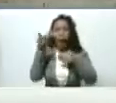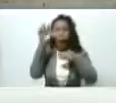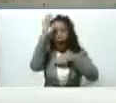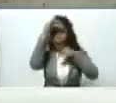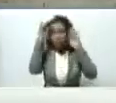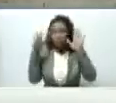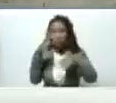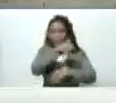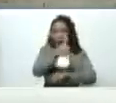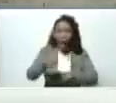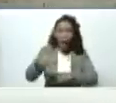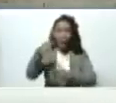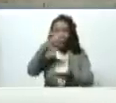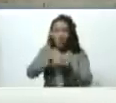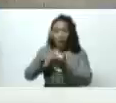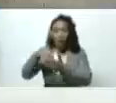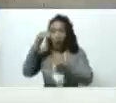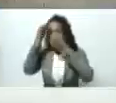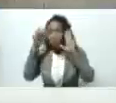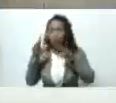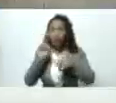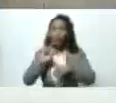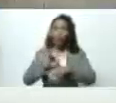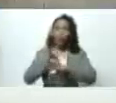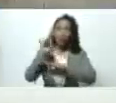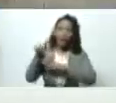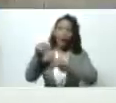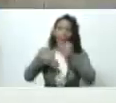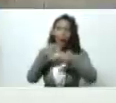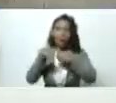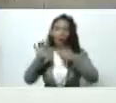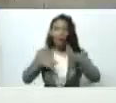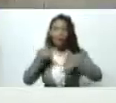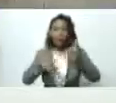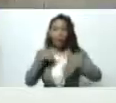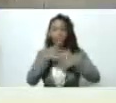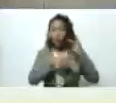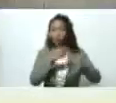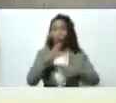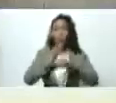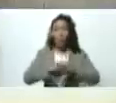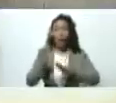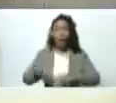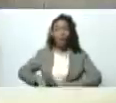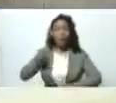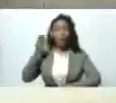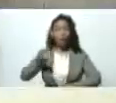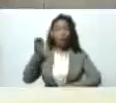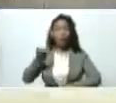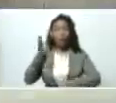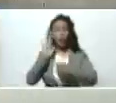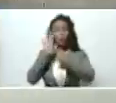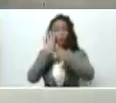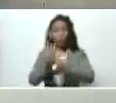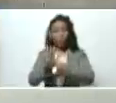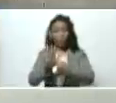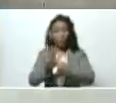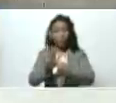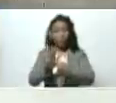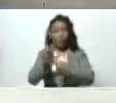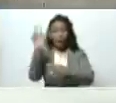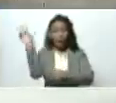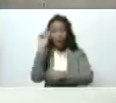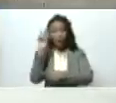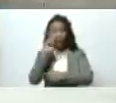de cada estado y no dejé de hacer este acto productivo porque es muy importante que se vea la